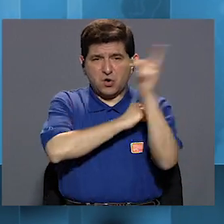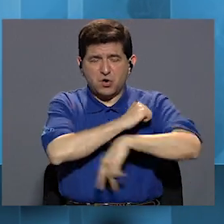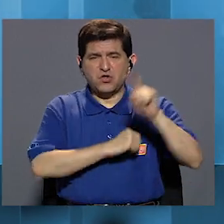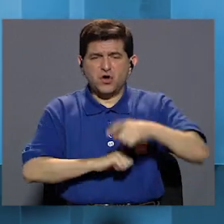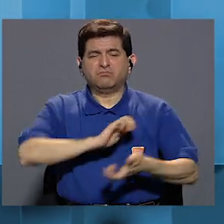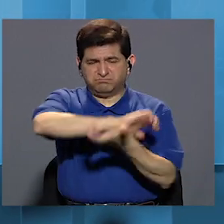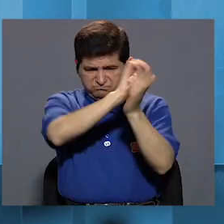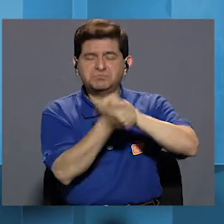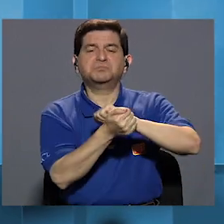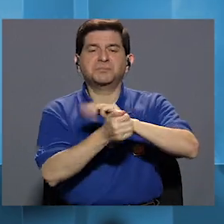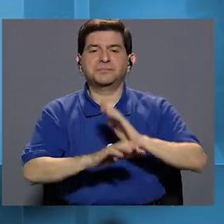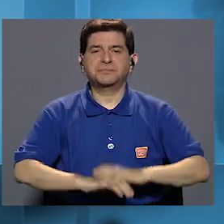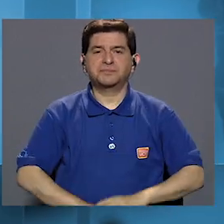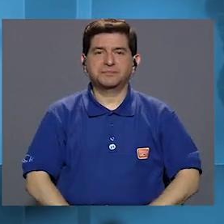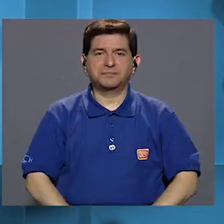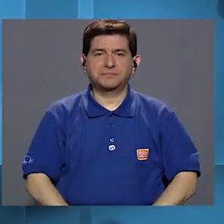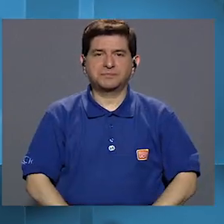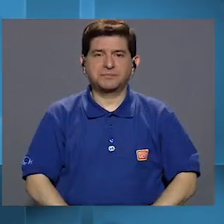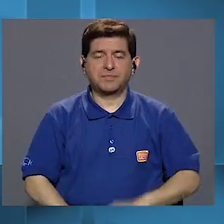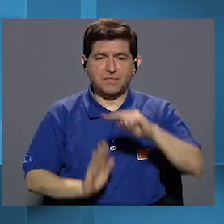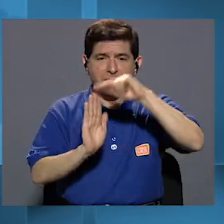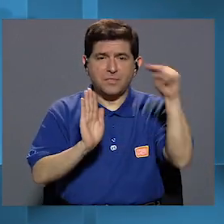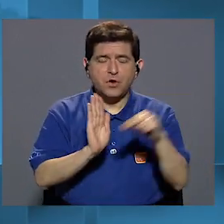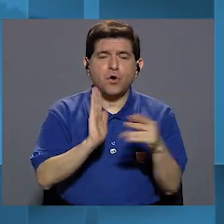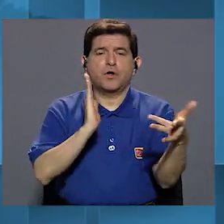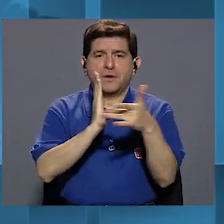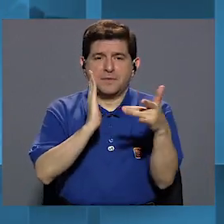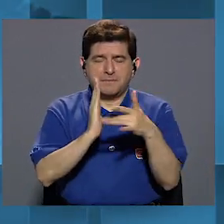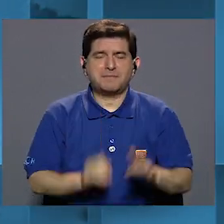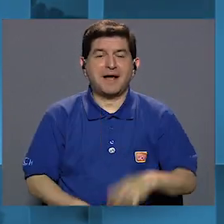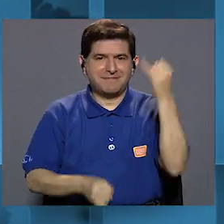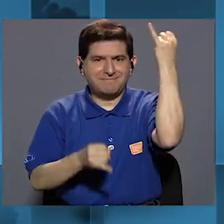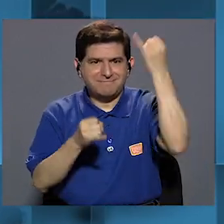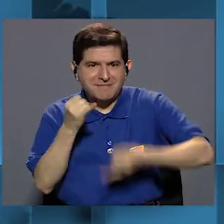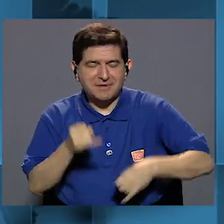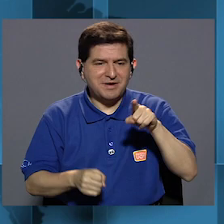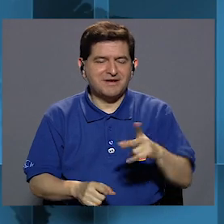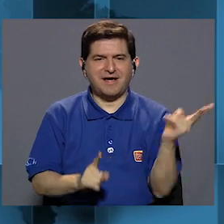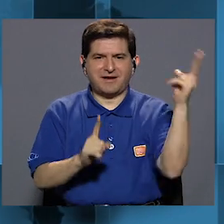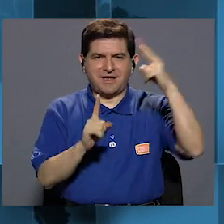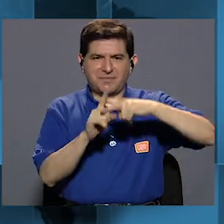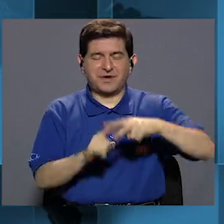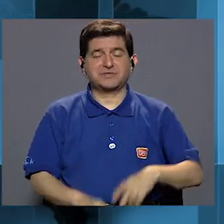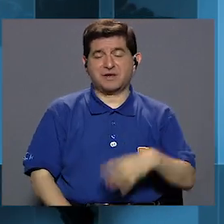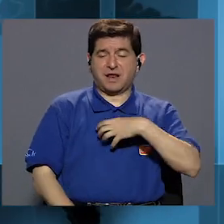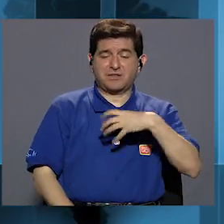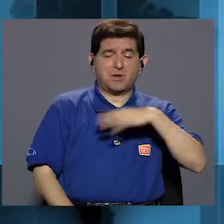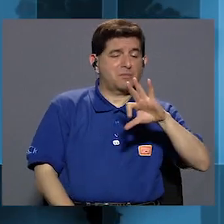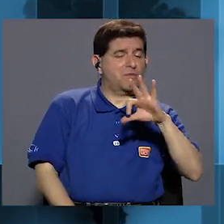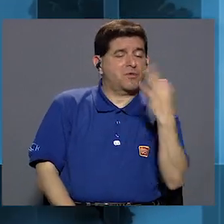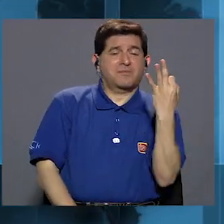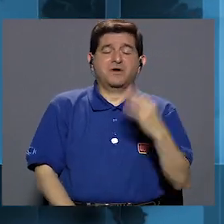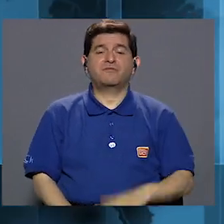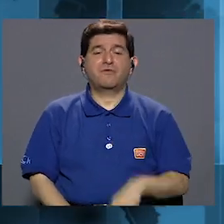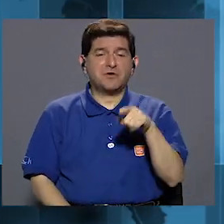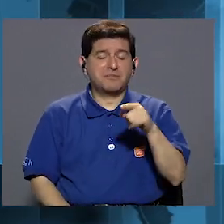código penal debe reformarse. La norma técnica pondría fin a esta aplicación discrecional y antojadiza